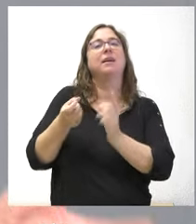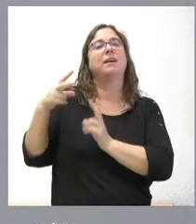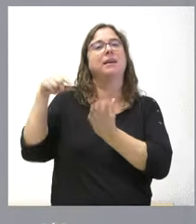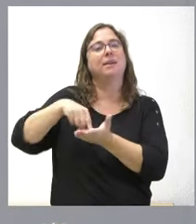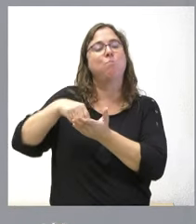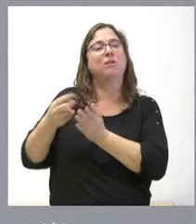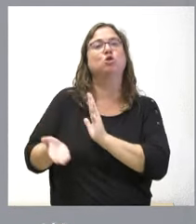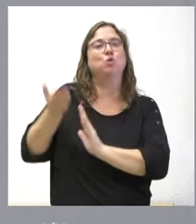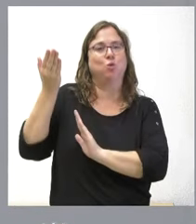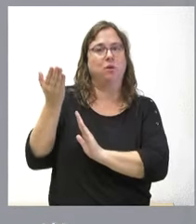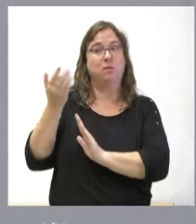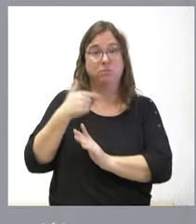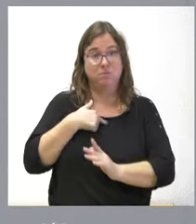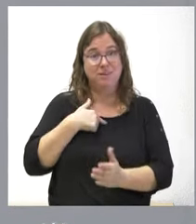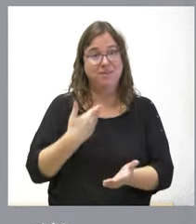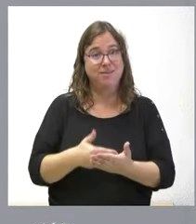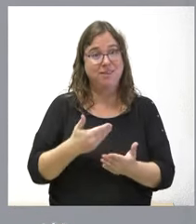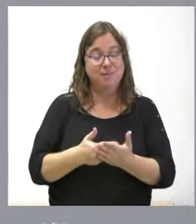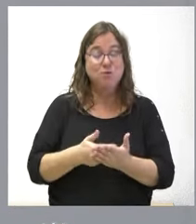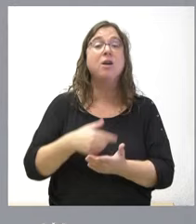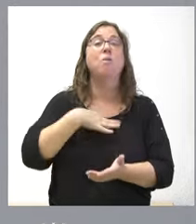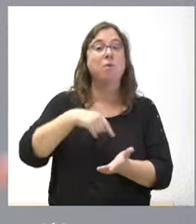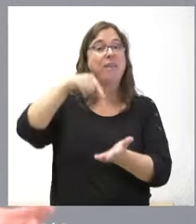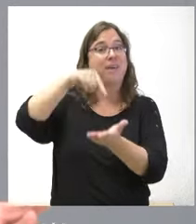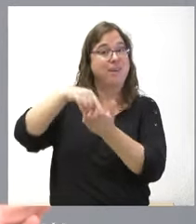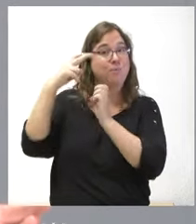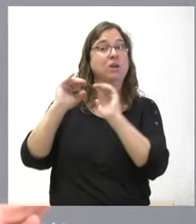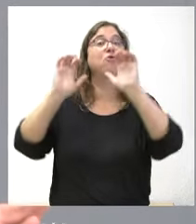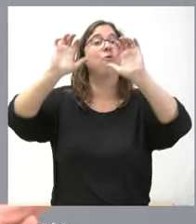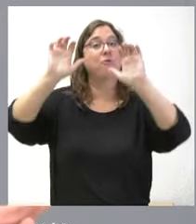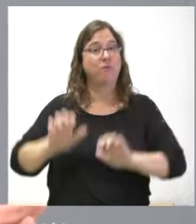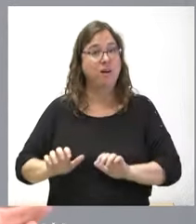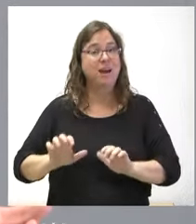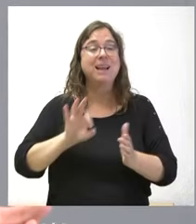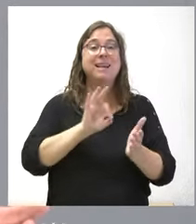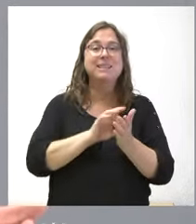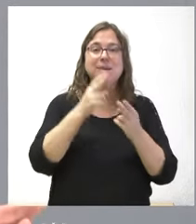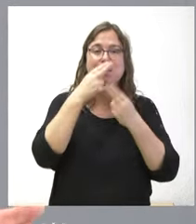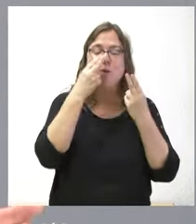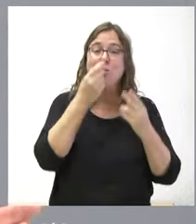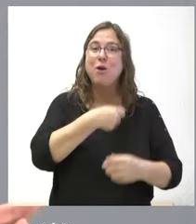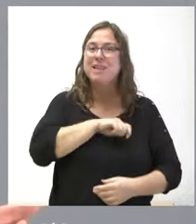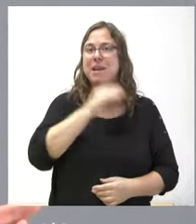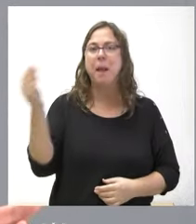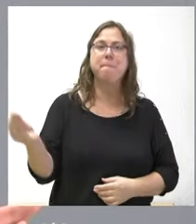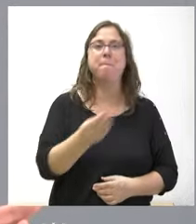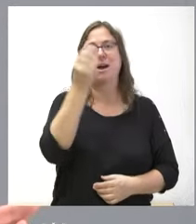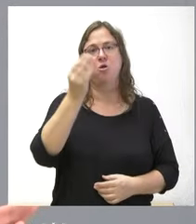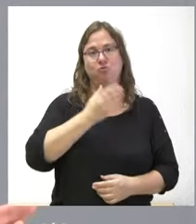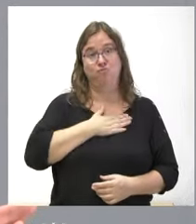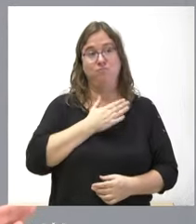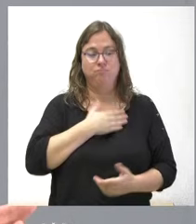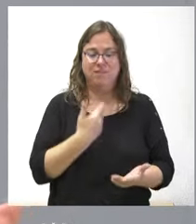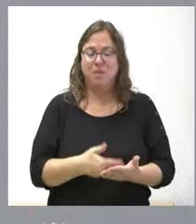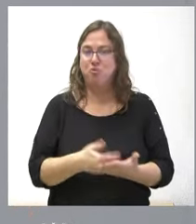Y nosotros hemos demostrado que se puede bajar impuestos y se puede tener los mejores servicios públicos de España Esto es lo que hemos demostrado en Castilla y León